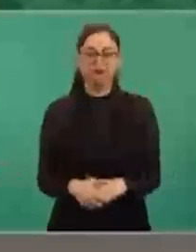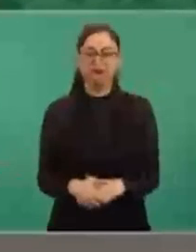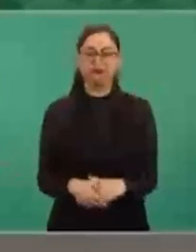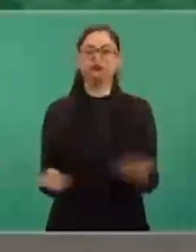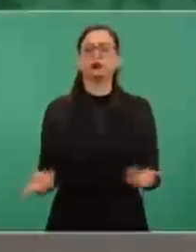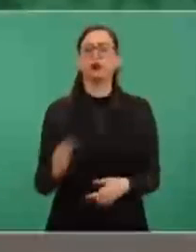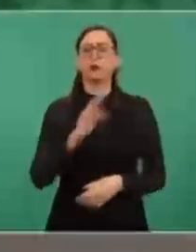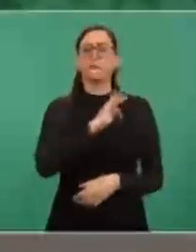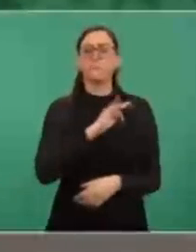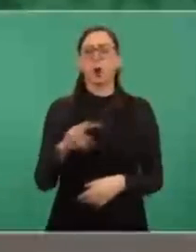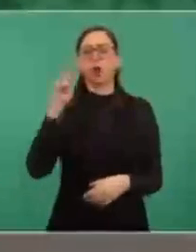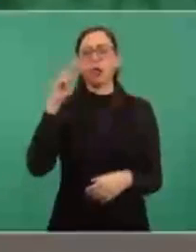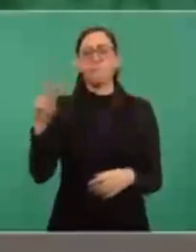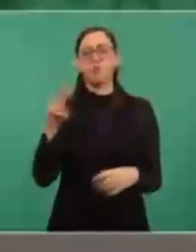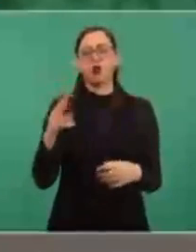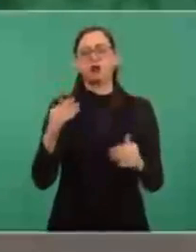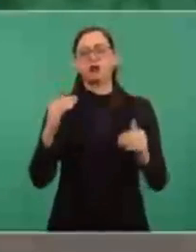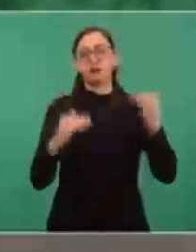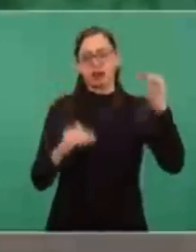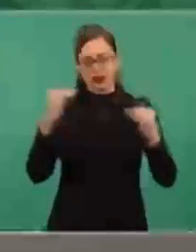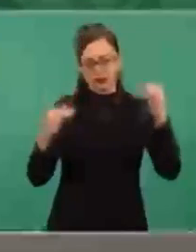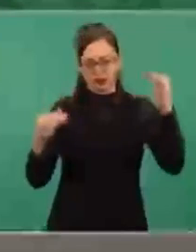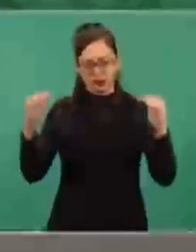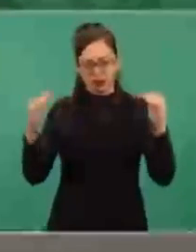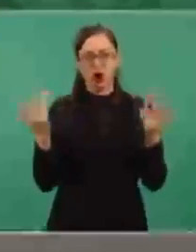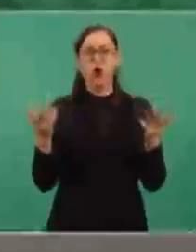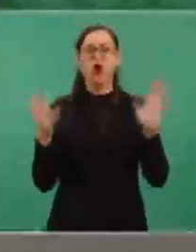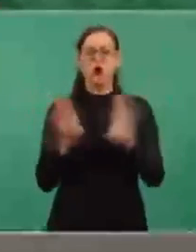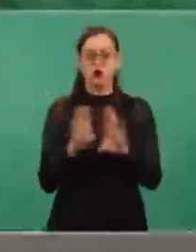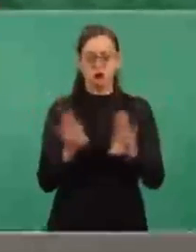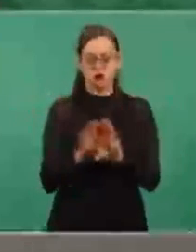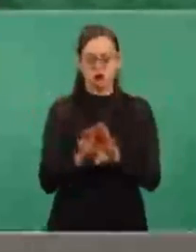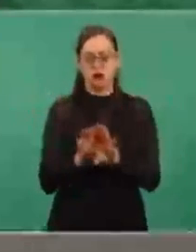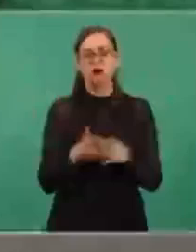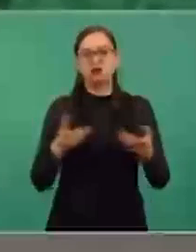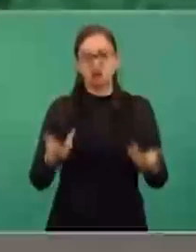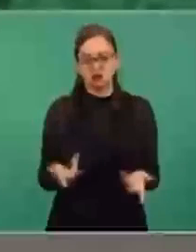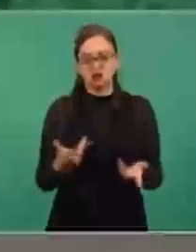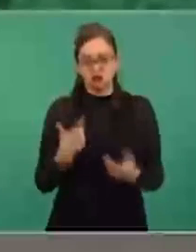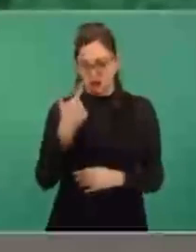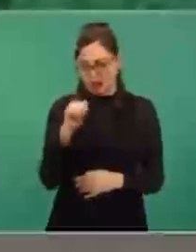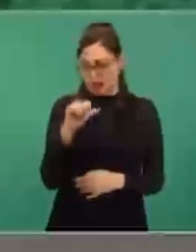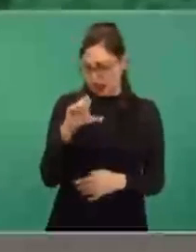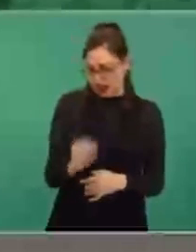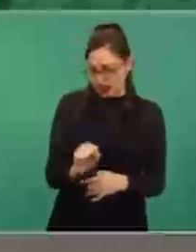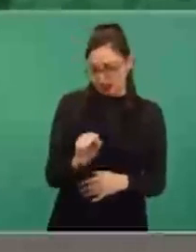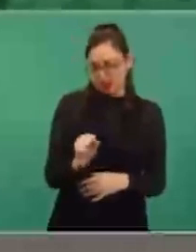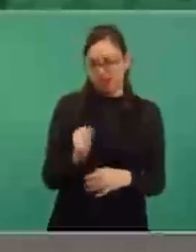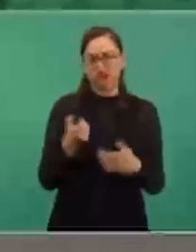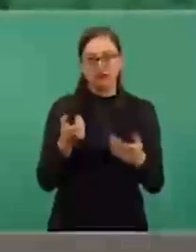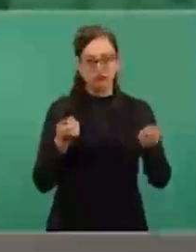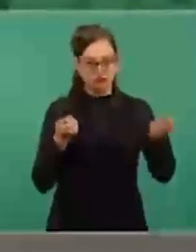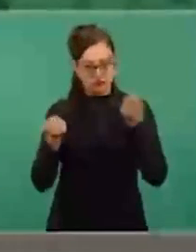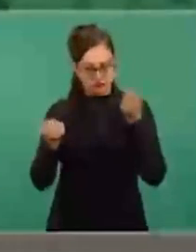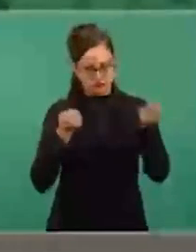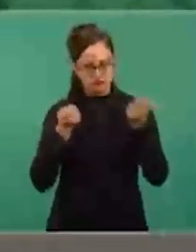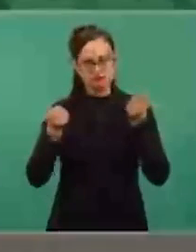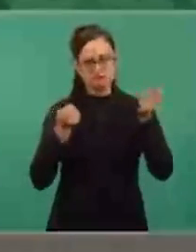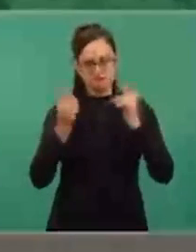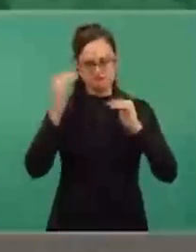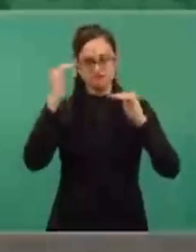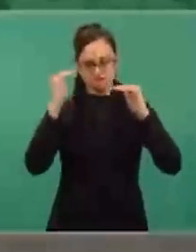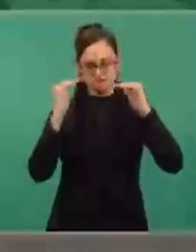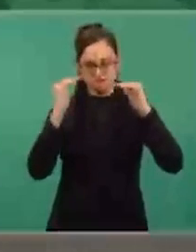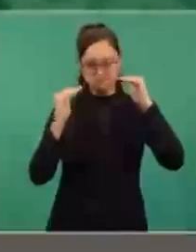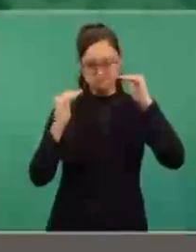tendencia a estabilizar el precio del gas, algo